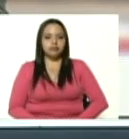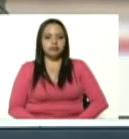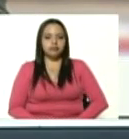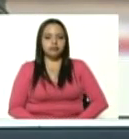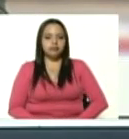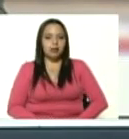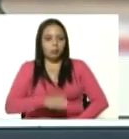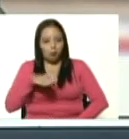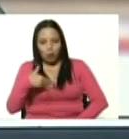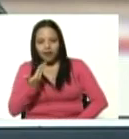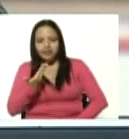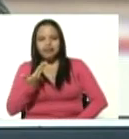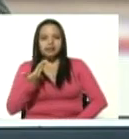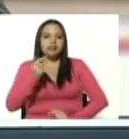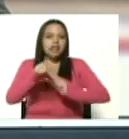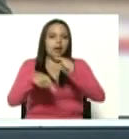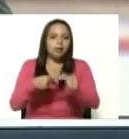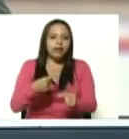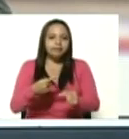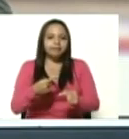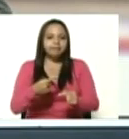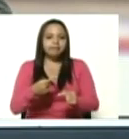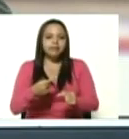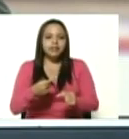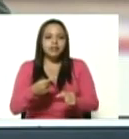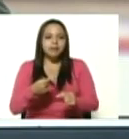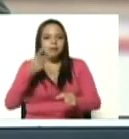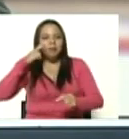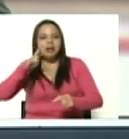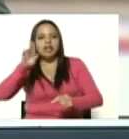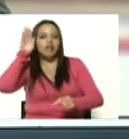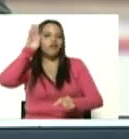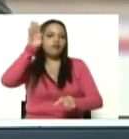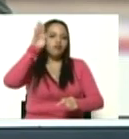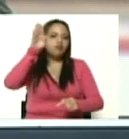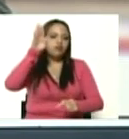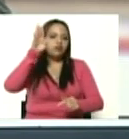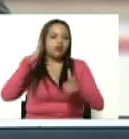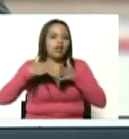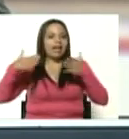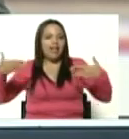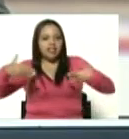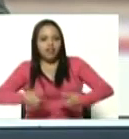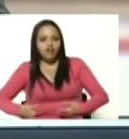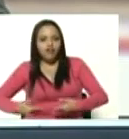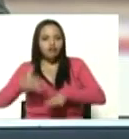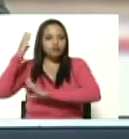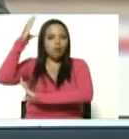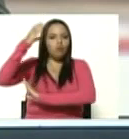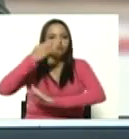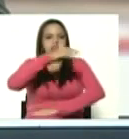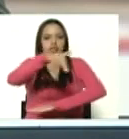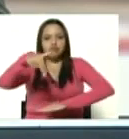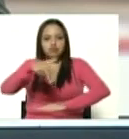recoger hacia el futuro la gran cosecha de la conciencia nacional.